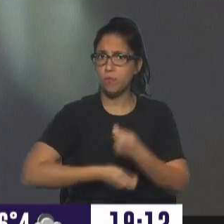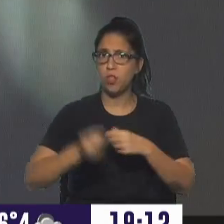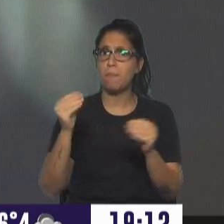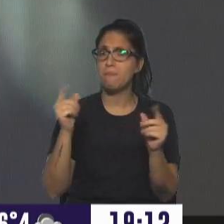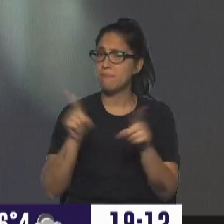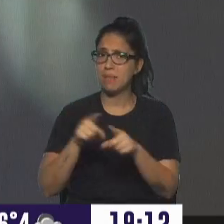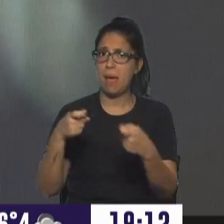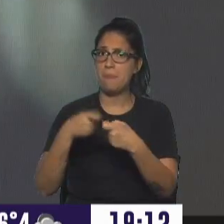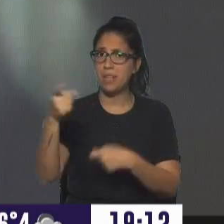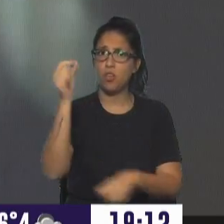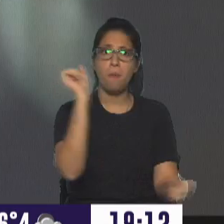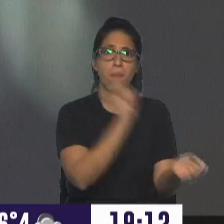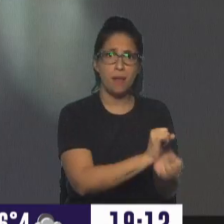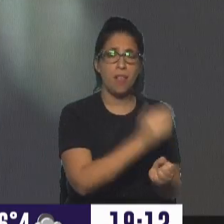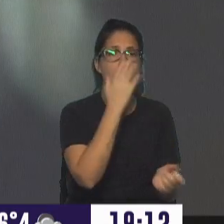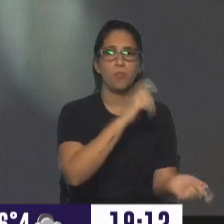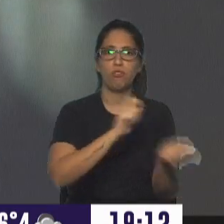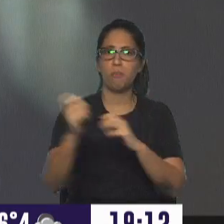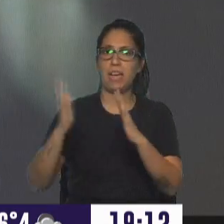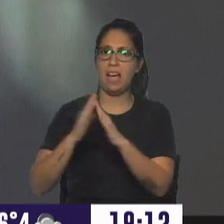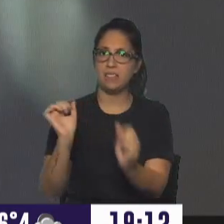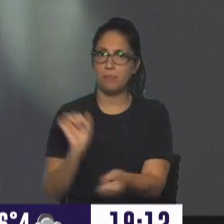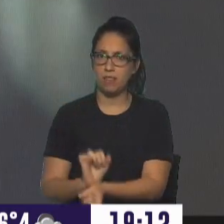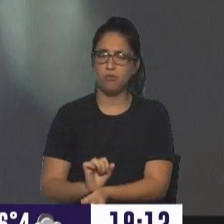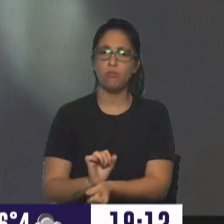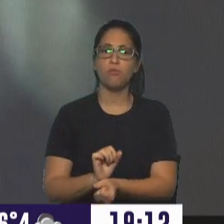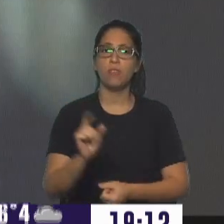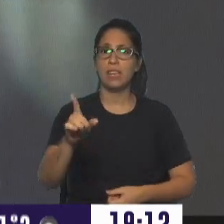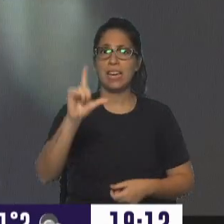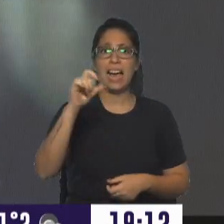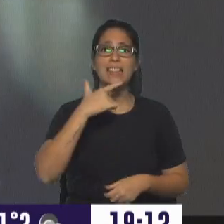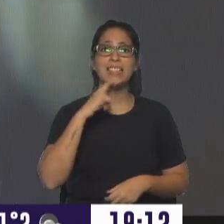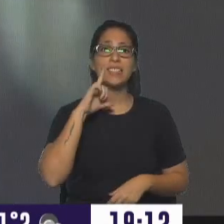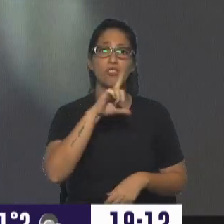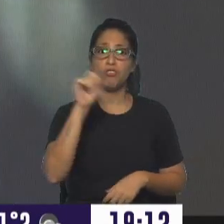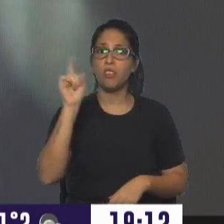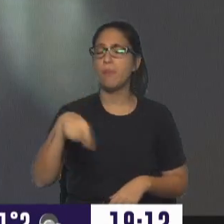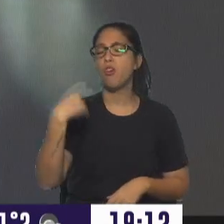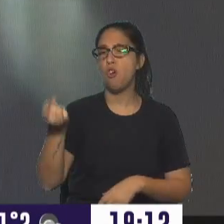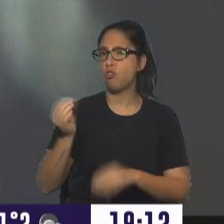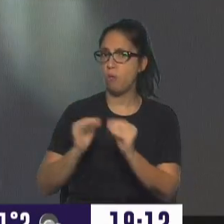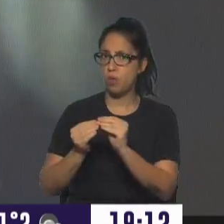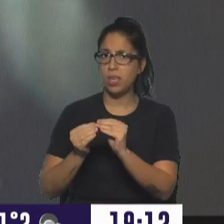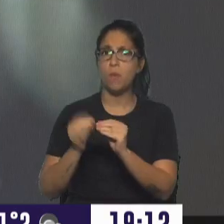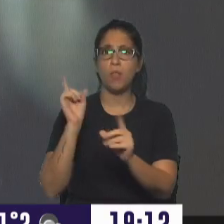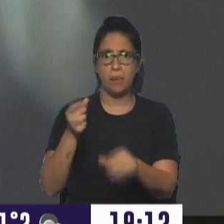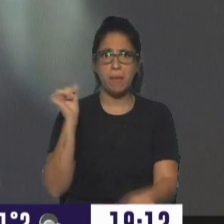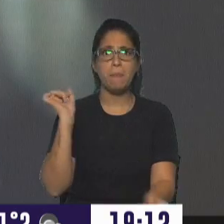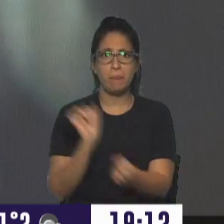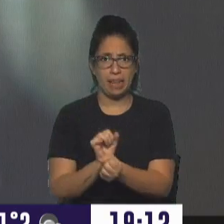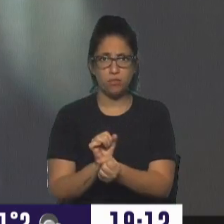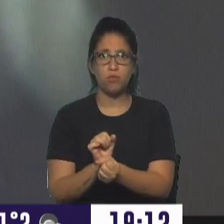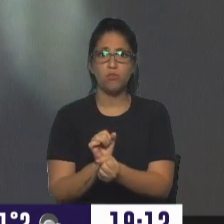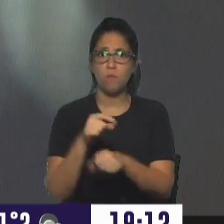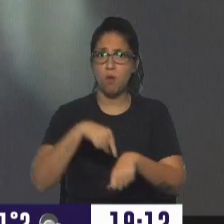y estuvieron en la cárcel, después recibieron prisión domiciliaria. Bueno, el propio Pedro Castillo, ¿no? Si bien es por otra situación, también está en la cárcel